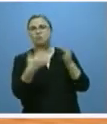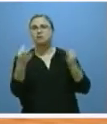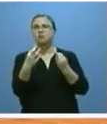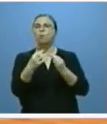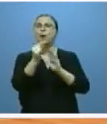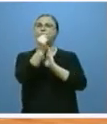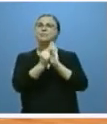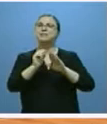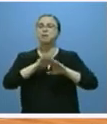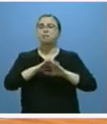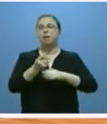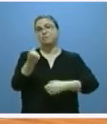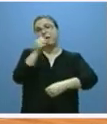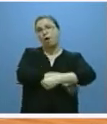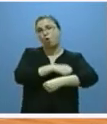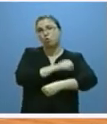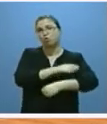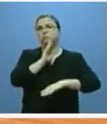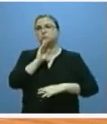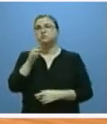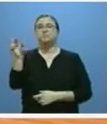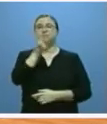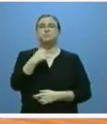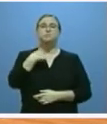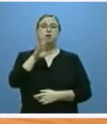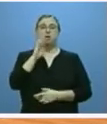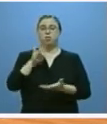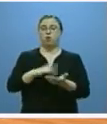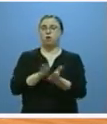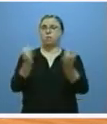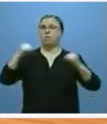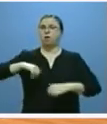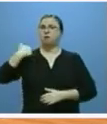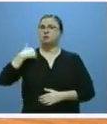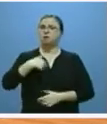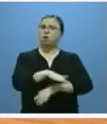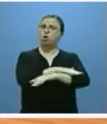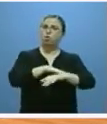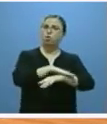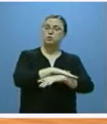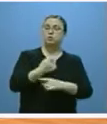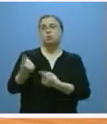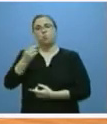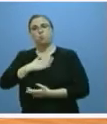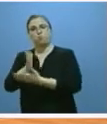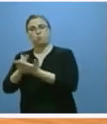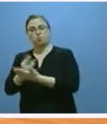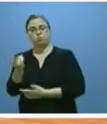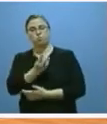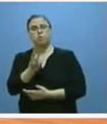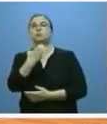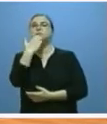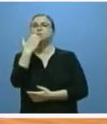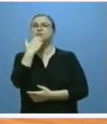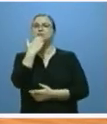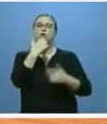medidas de ahorro, vuelvo a repetir, entre las aprobadas por el Gobierno y las impulsadas por nosotros, por ejemplo,